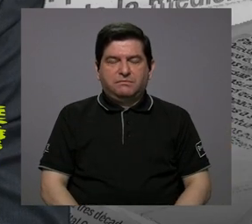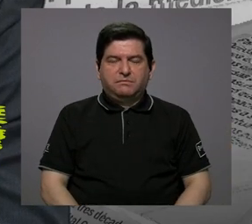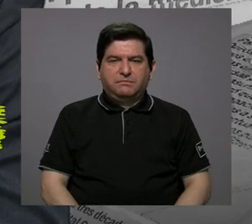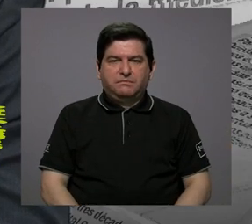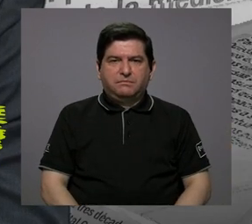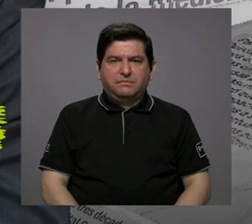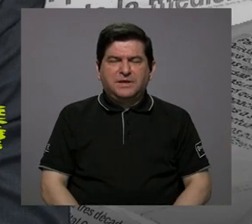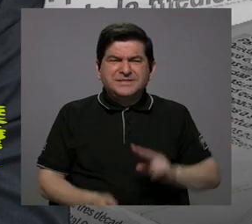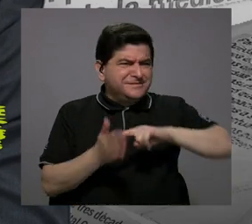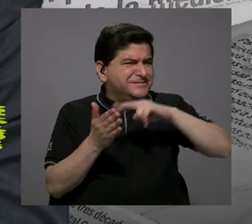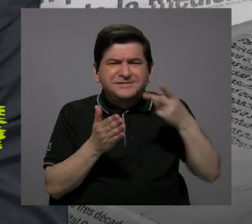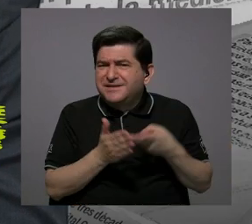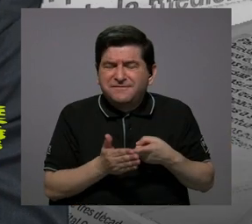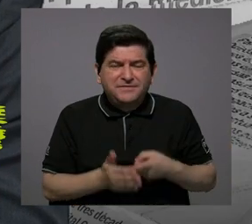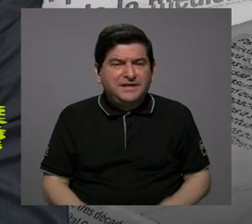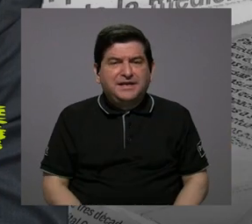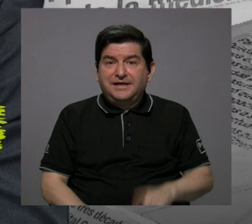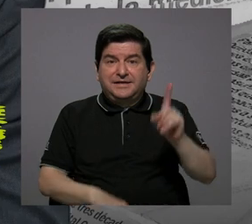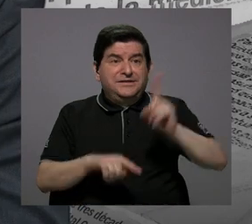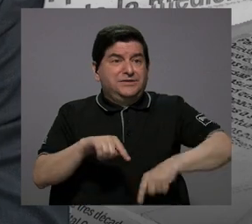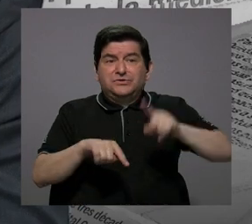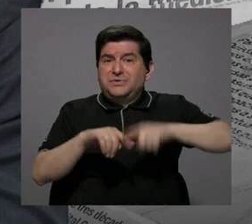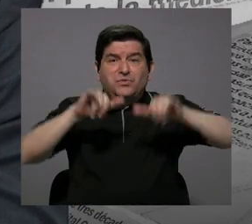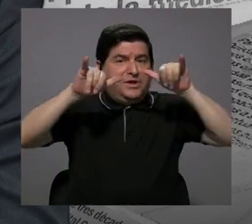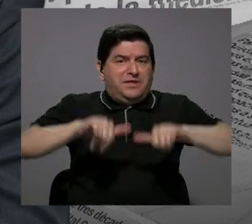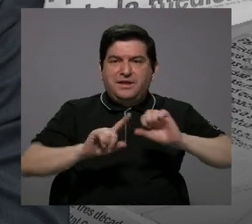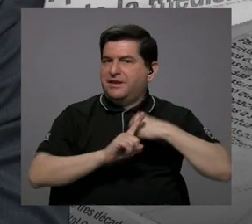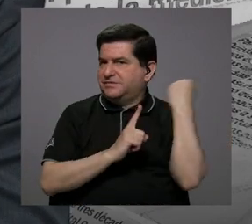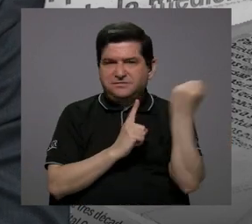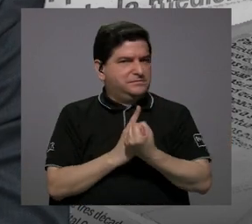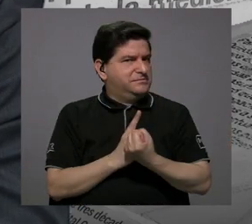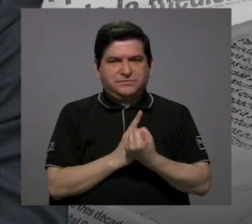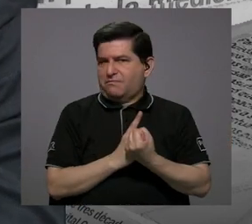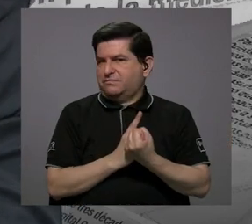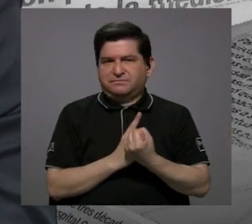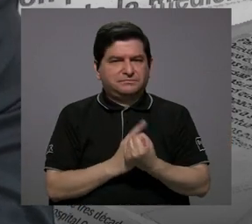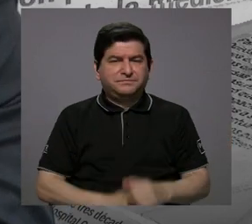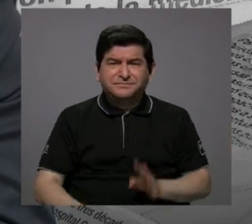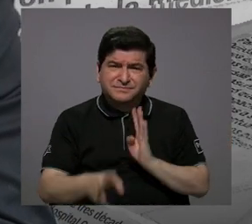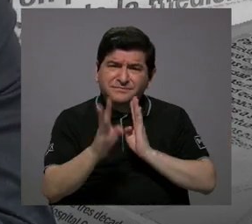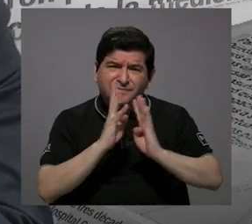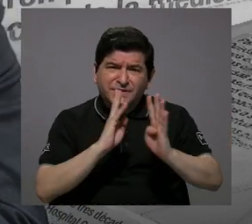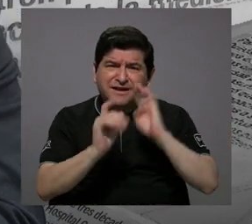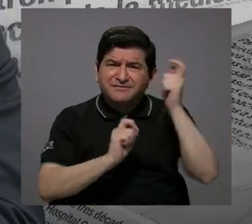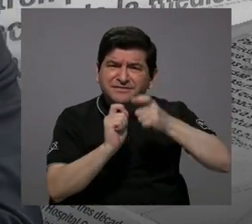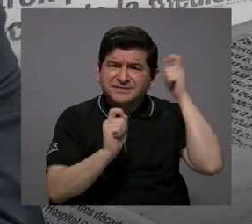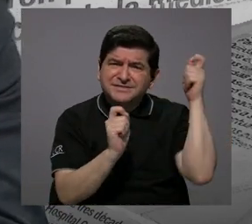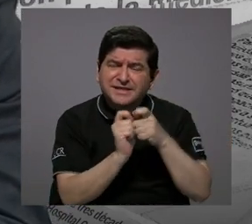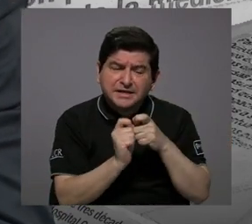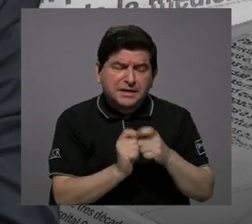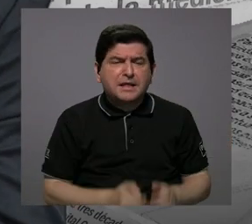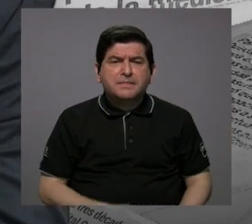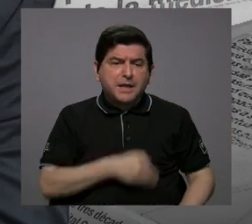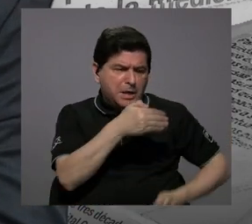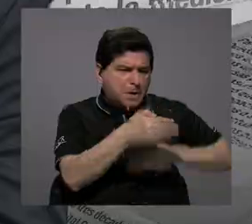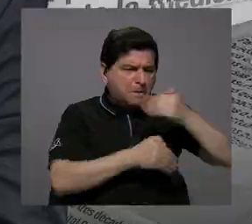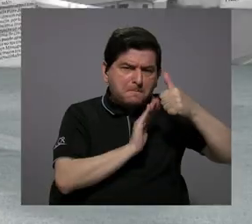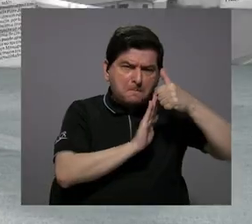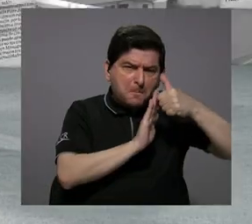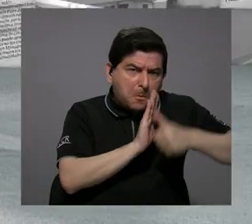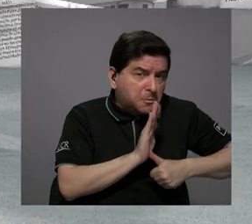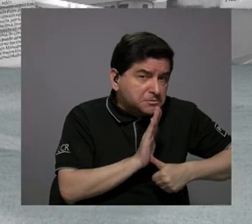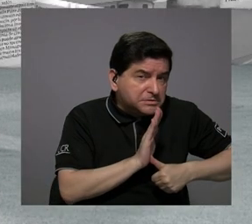se está haciendo insostenible esta situación, porque cuando hablamos precisamente de procedimientos quirúrgicos,